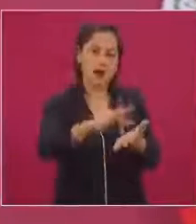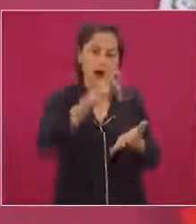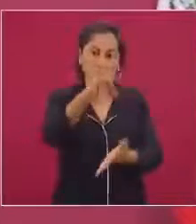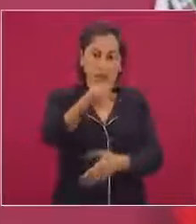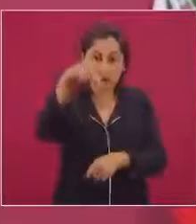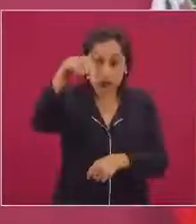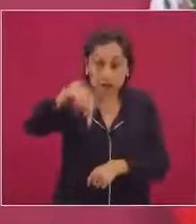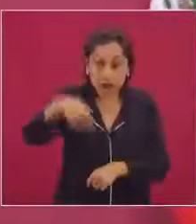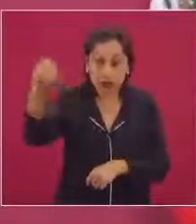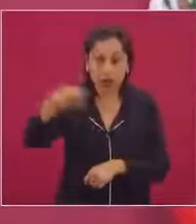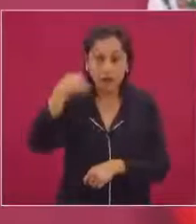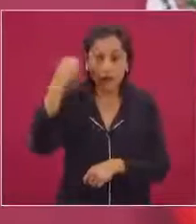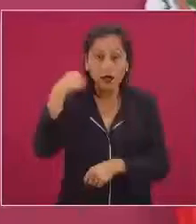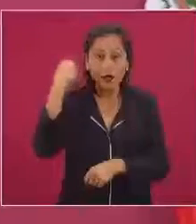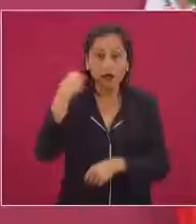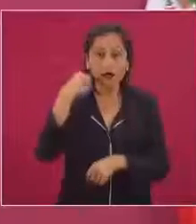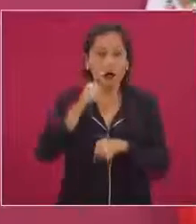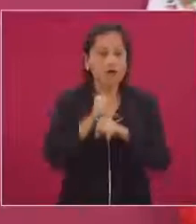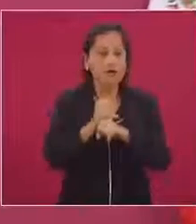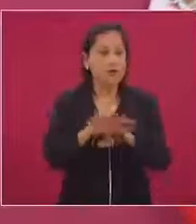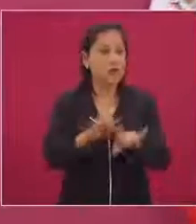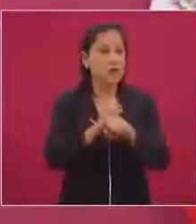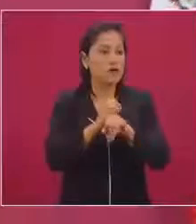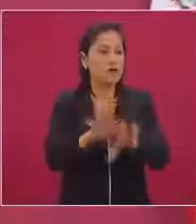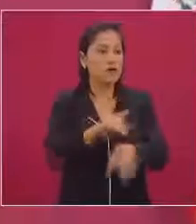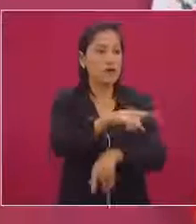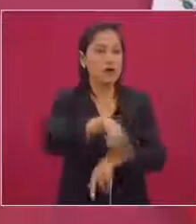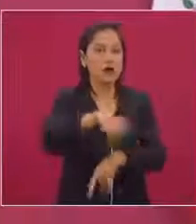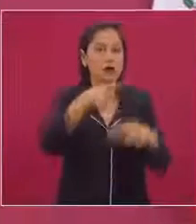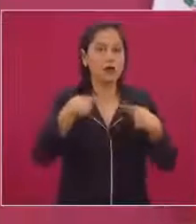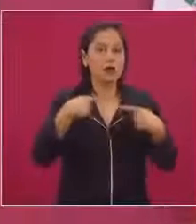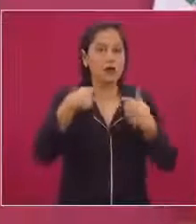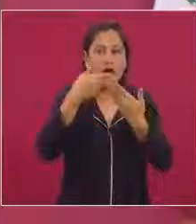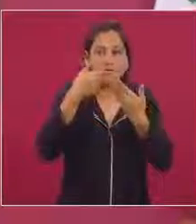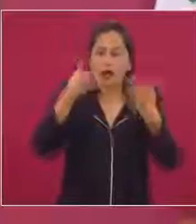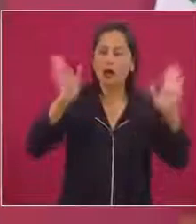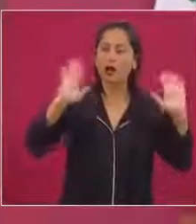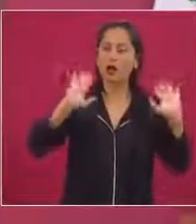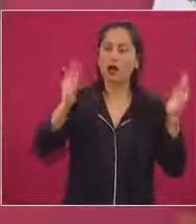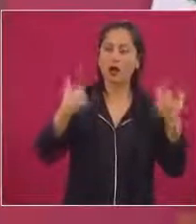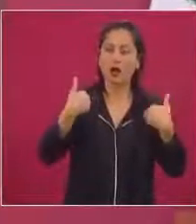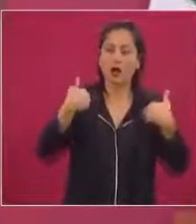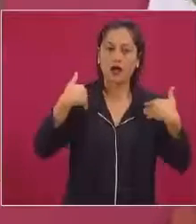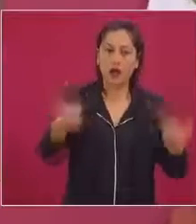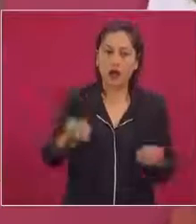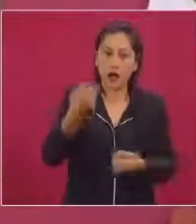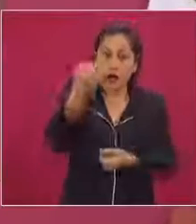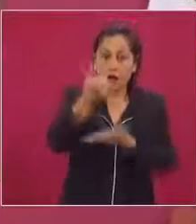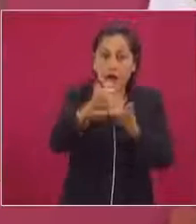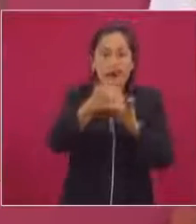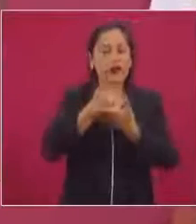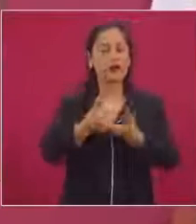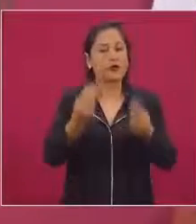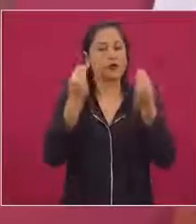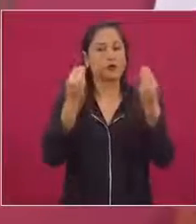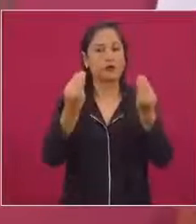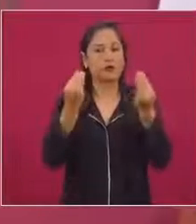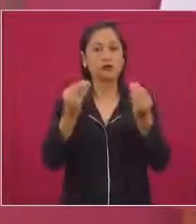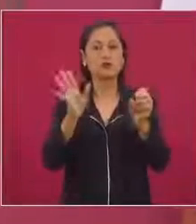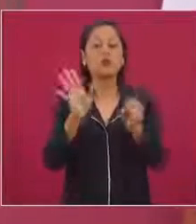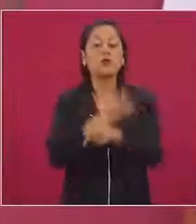informar. Si no, sería nada más estar de blanco